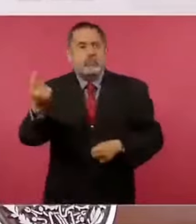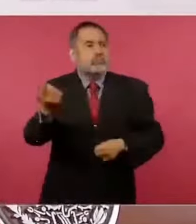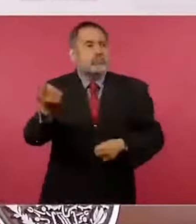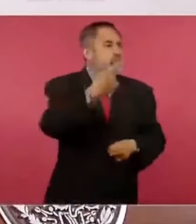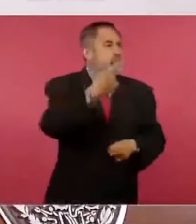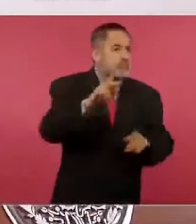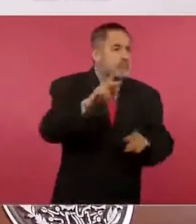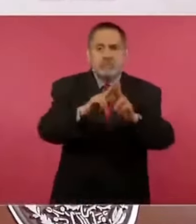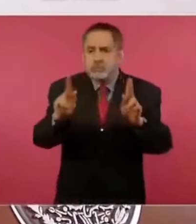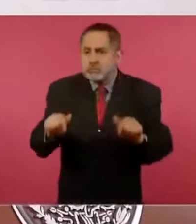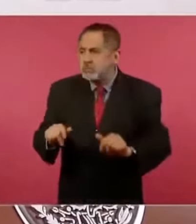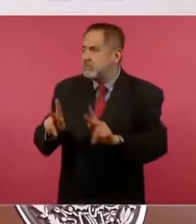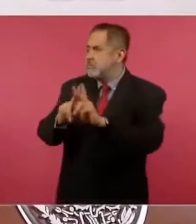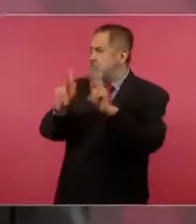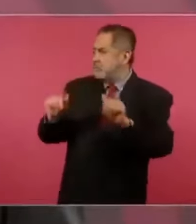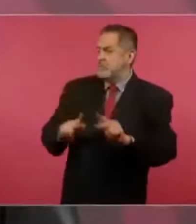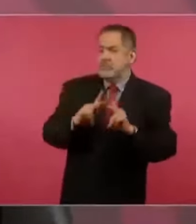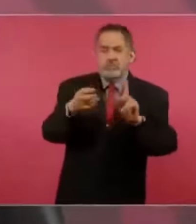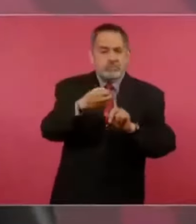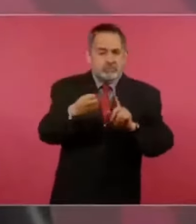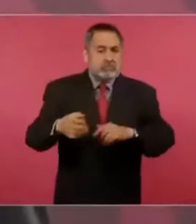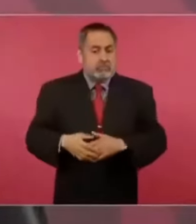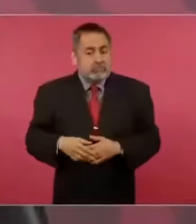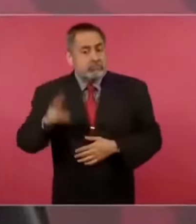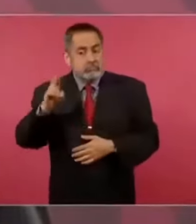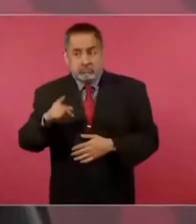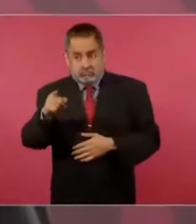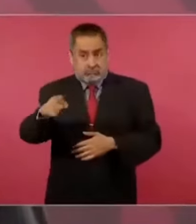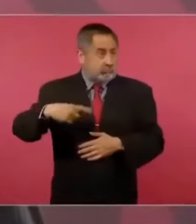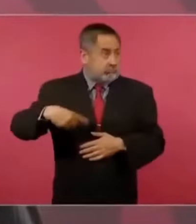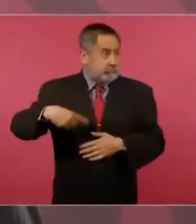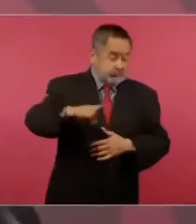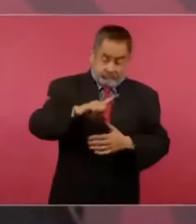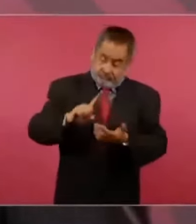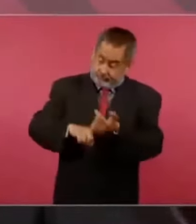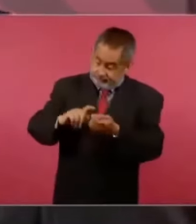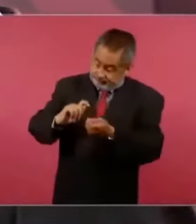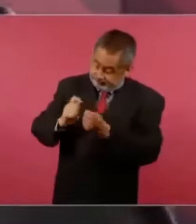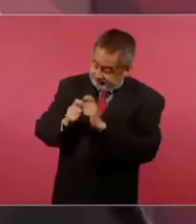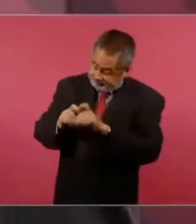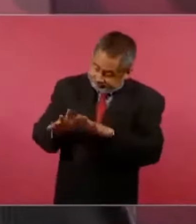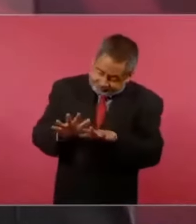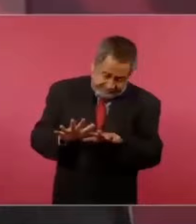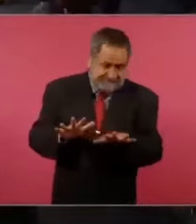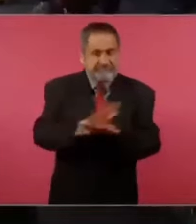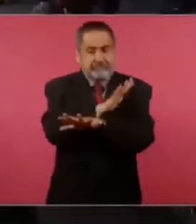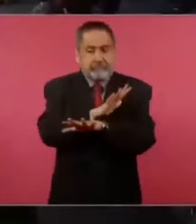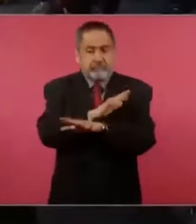cambios profundos, bueno, que llevan a esto,